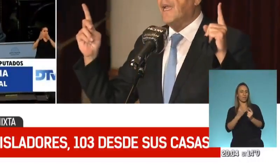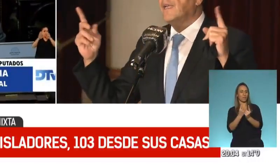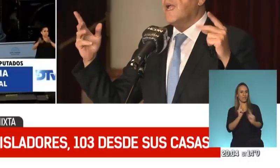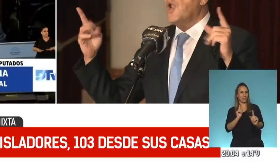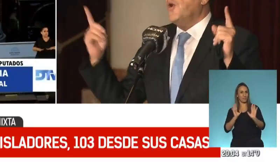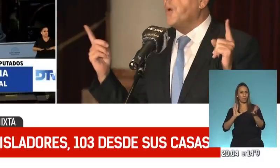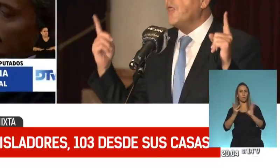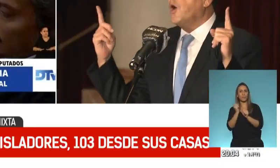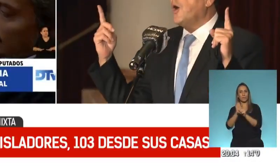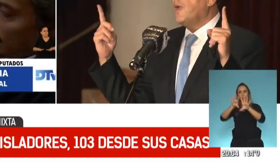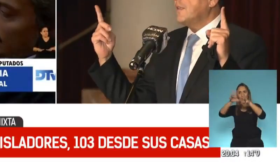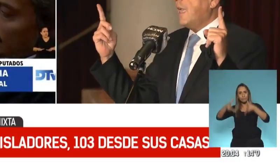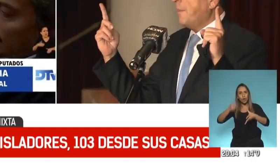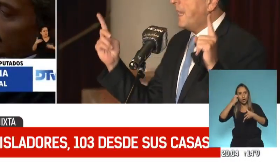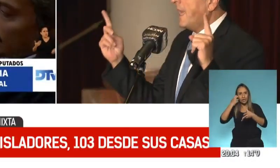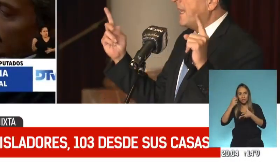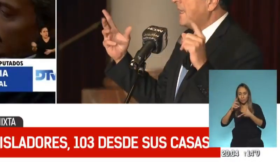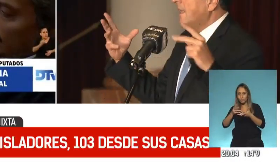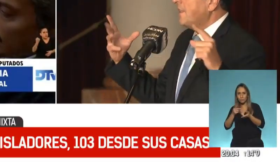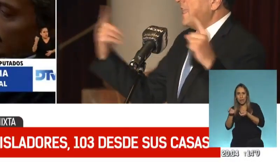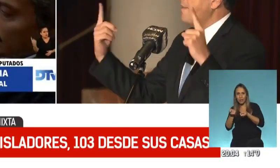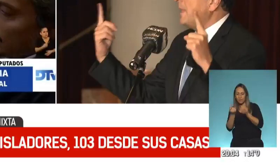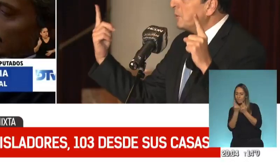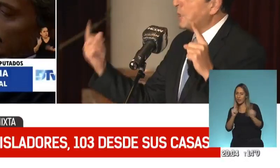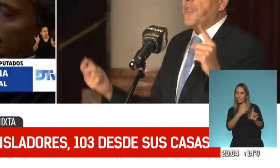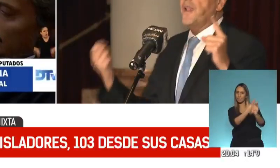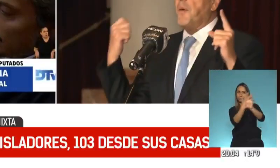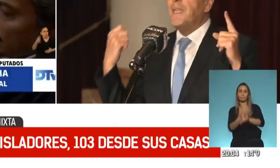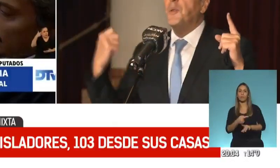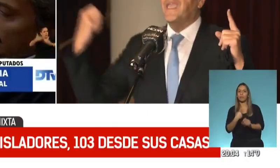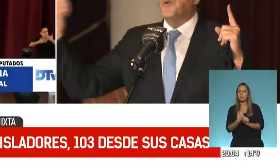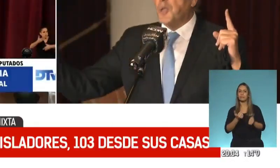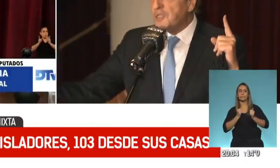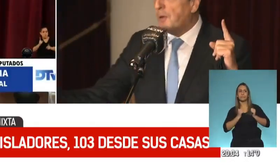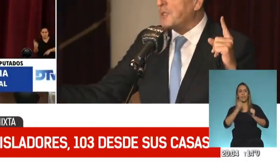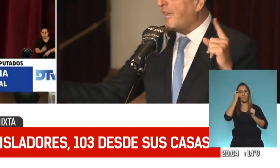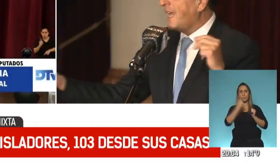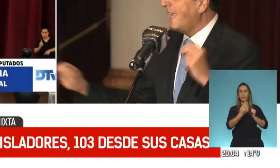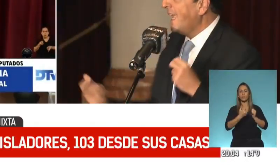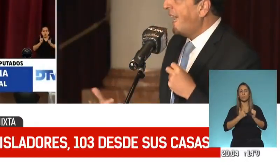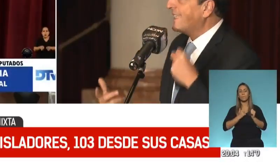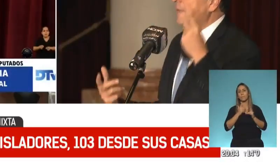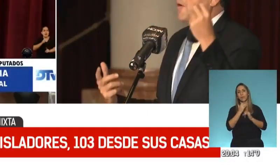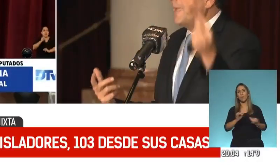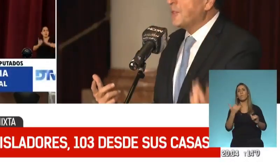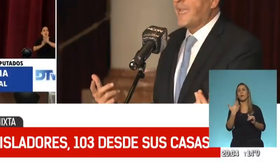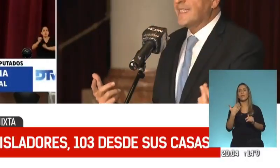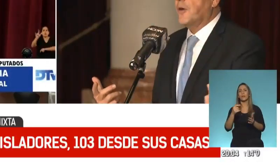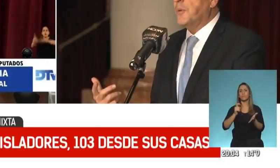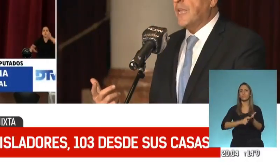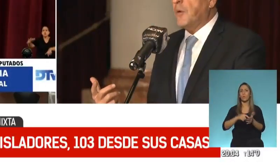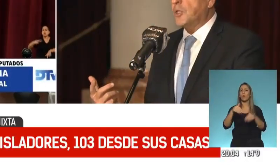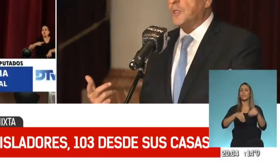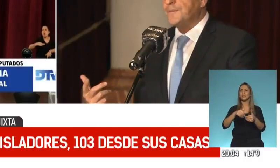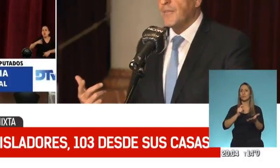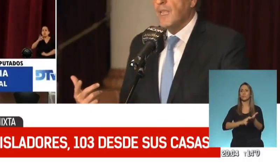parlamentaria. No puedo esperar 10 minutos desde el momento en que autorizo a votar hasta el momento en